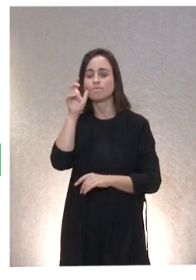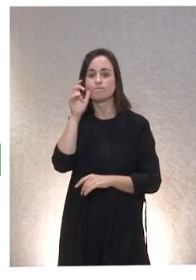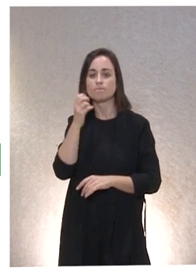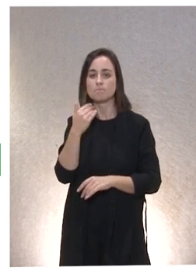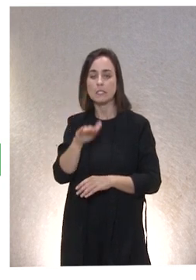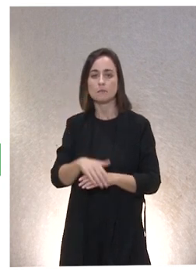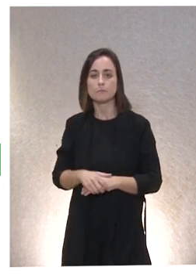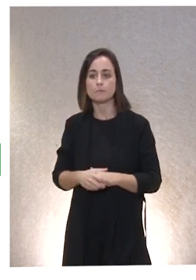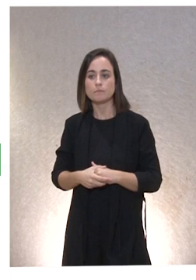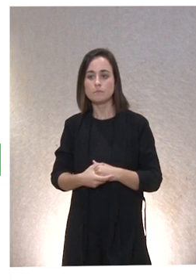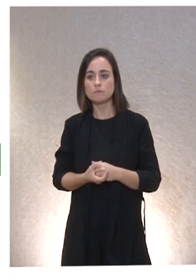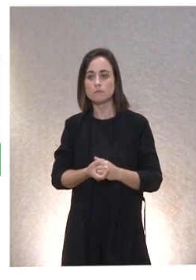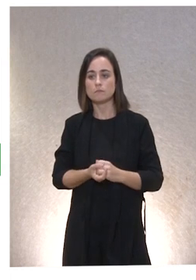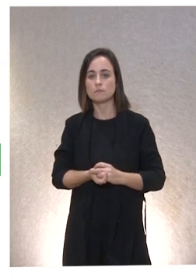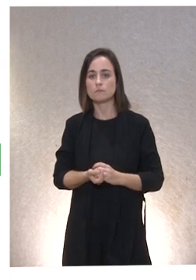Bien,